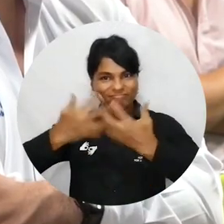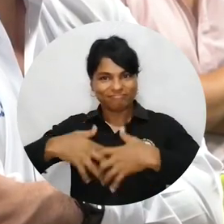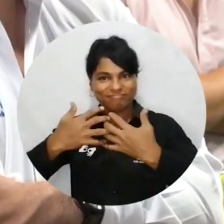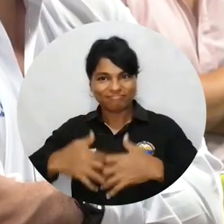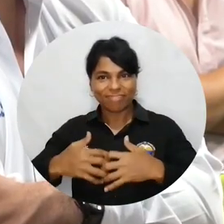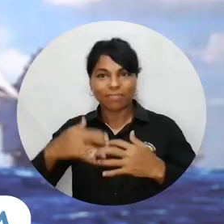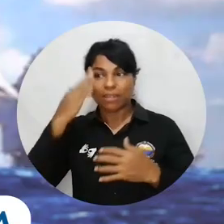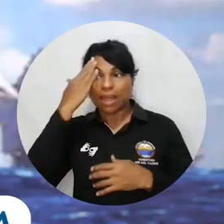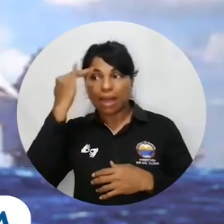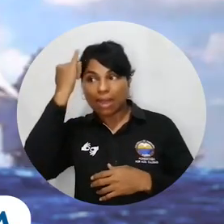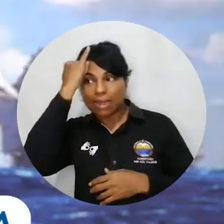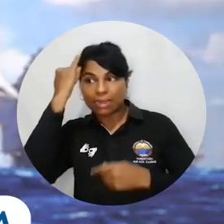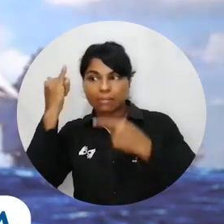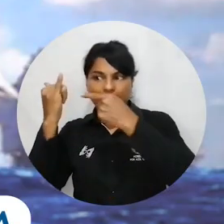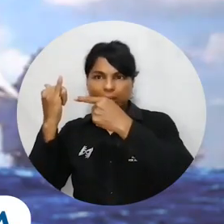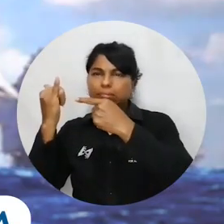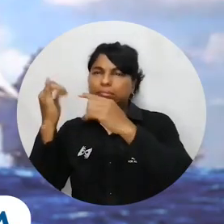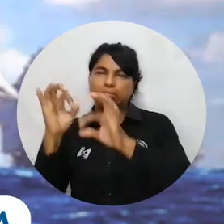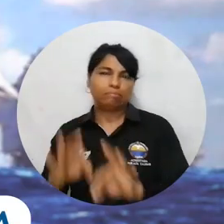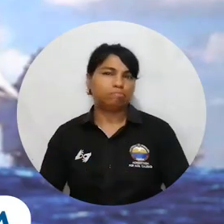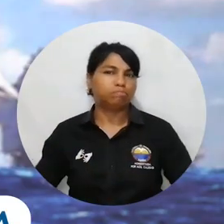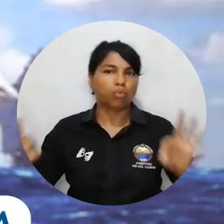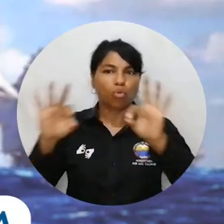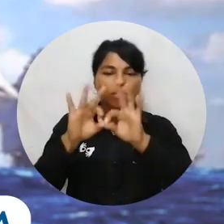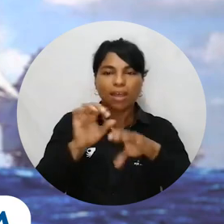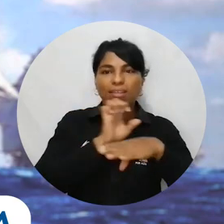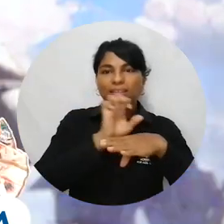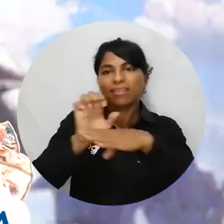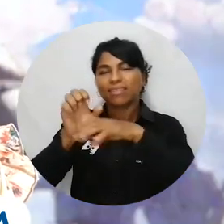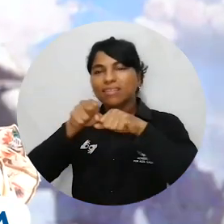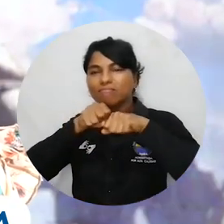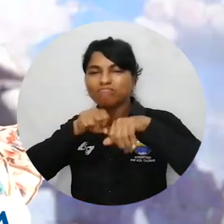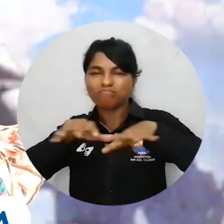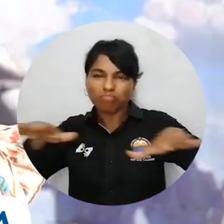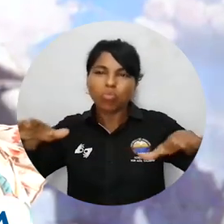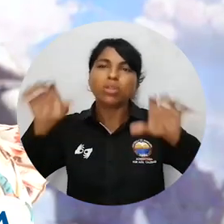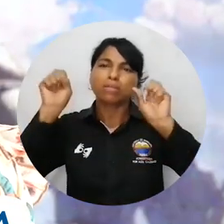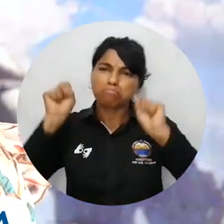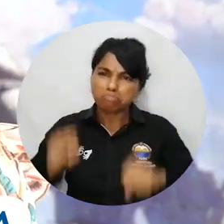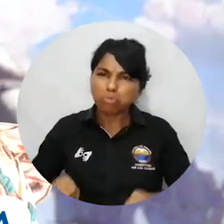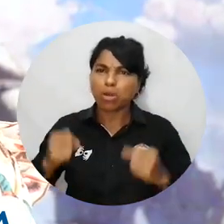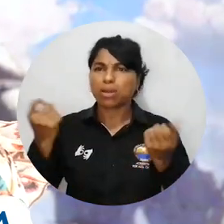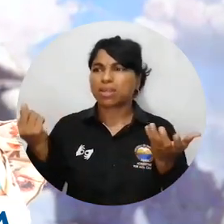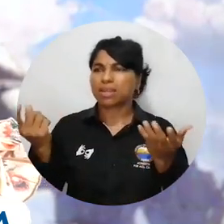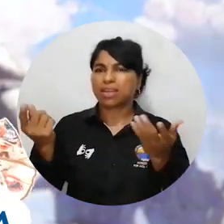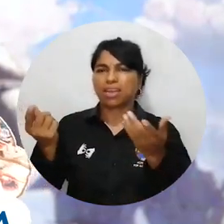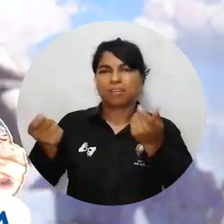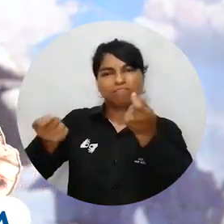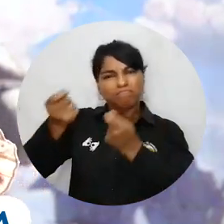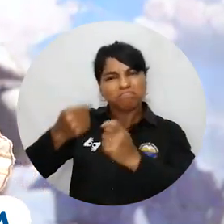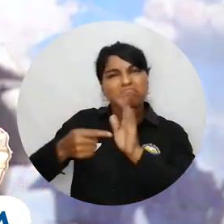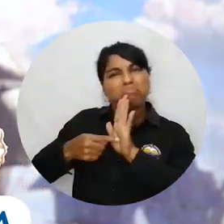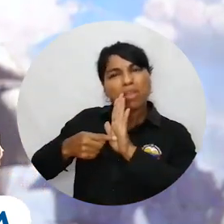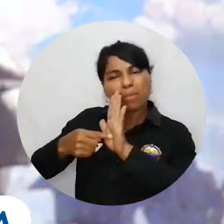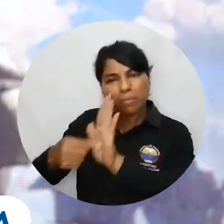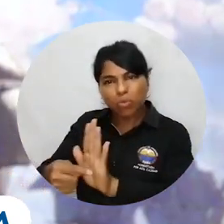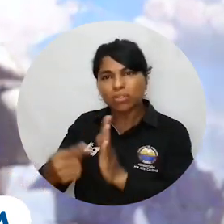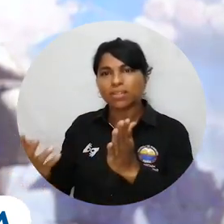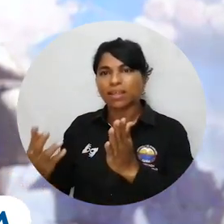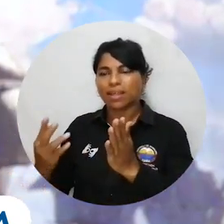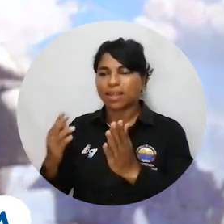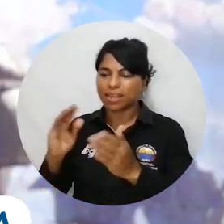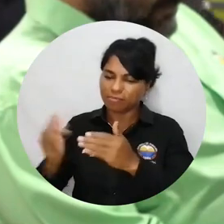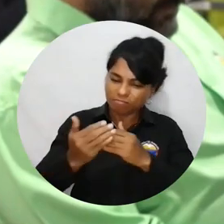un aliado en cuanto a iniciativas que tienen que ver mucho con ciencia, tecnología e innovación conectados al sistema de